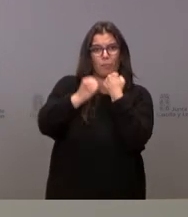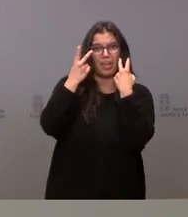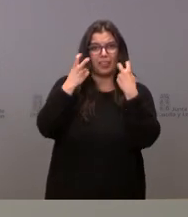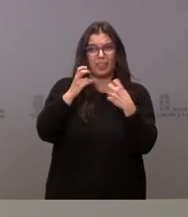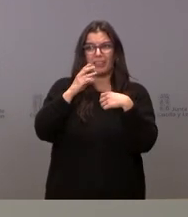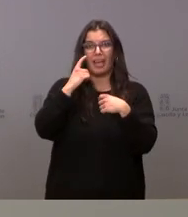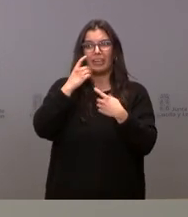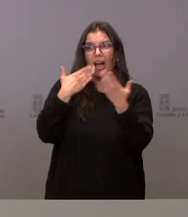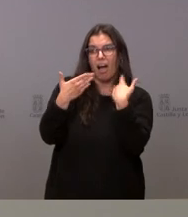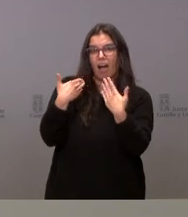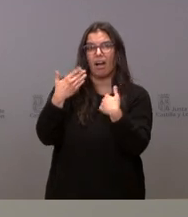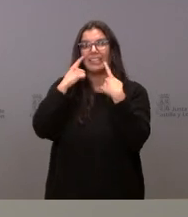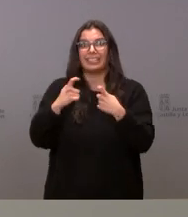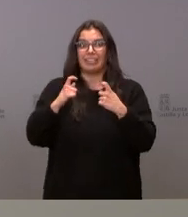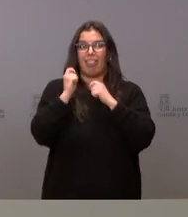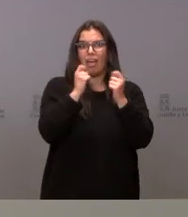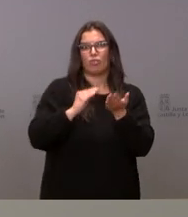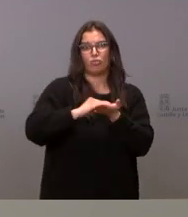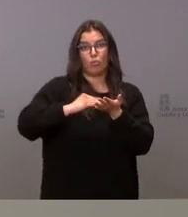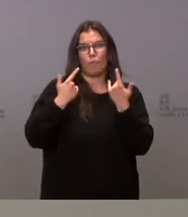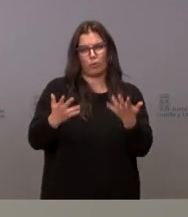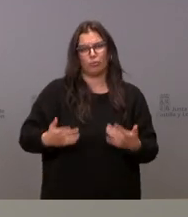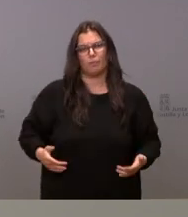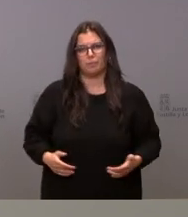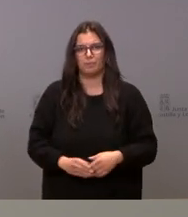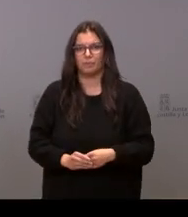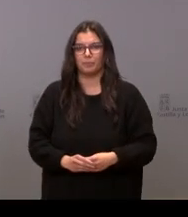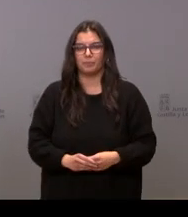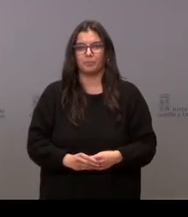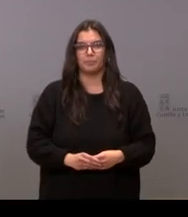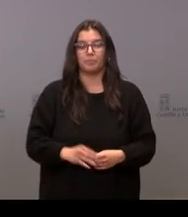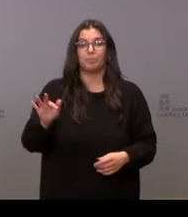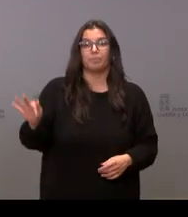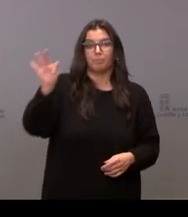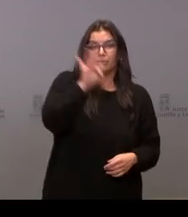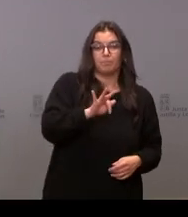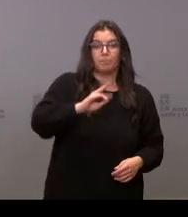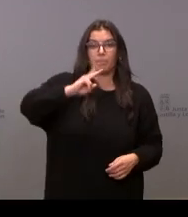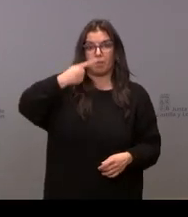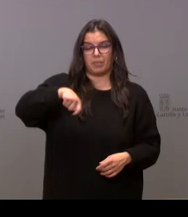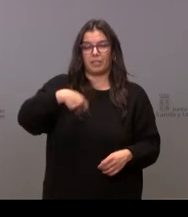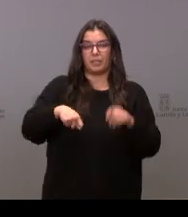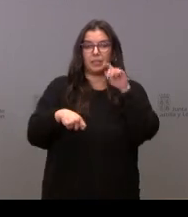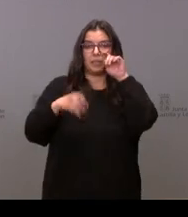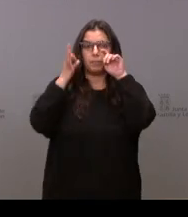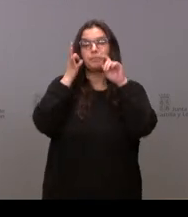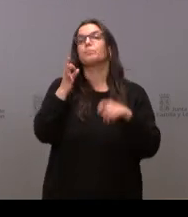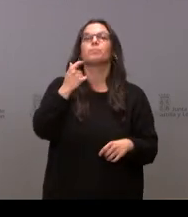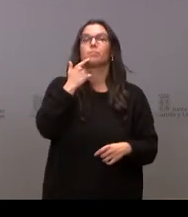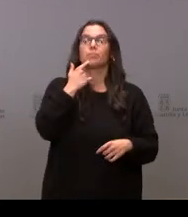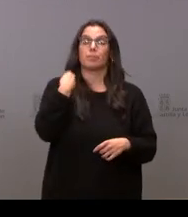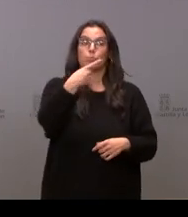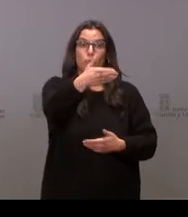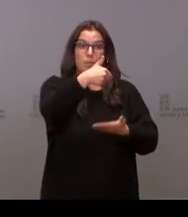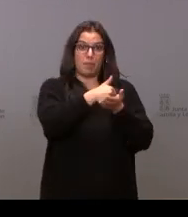intentar que se resuelva el tema lo antes posible y al respecto del ruego hemos venido